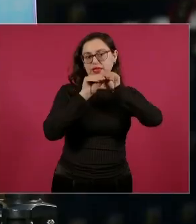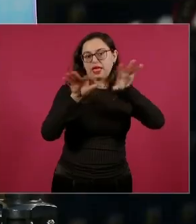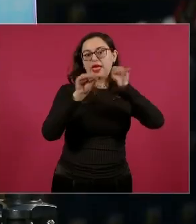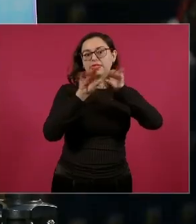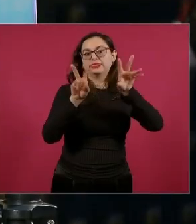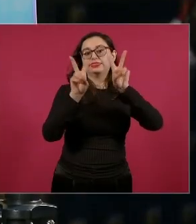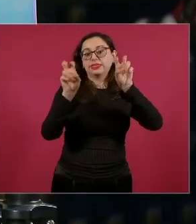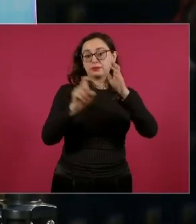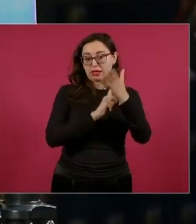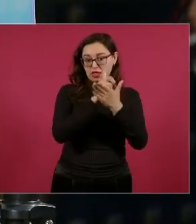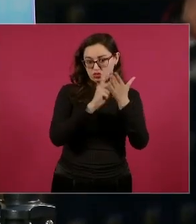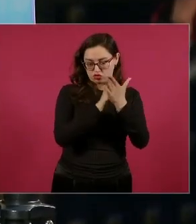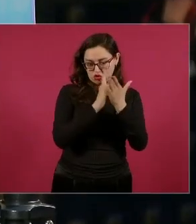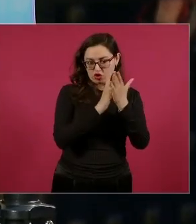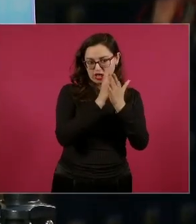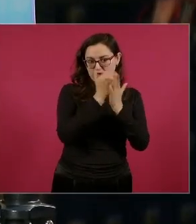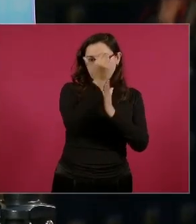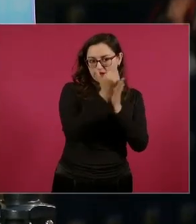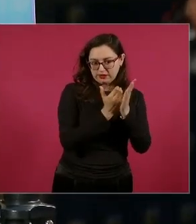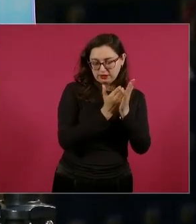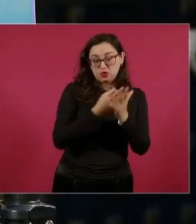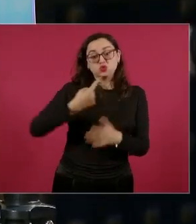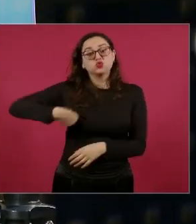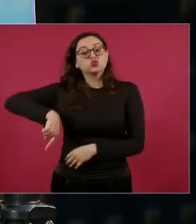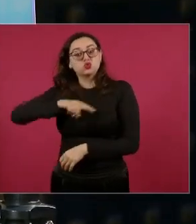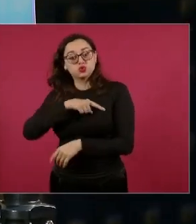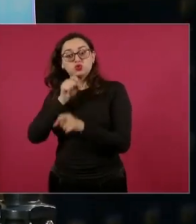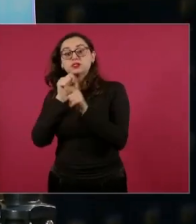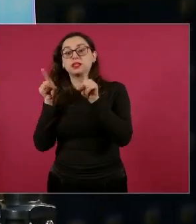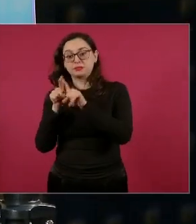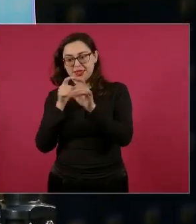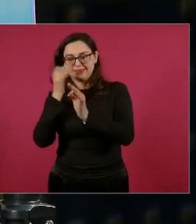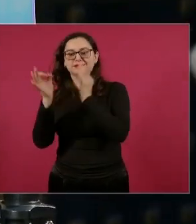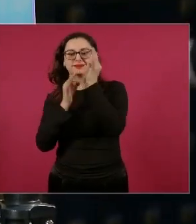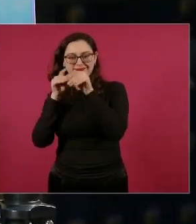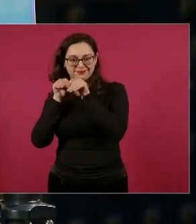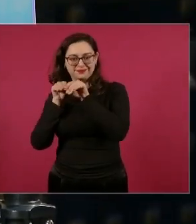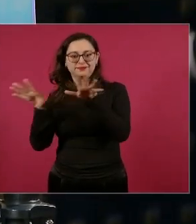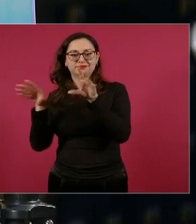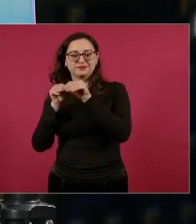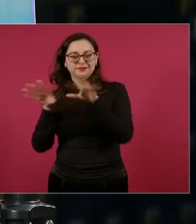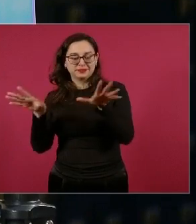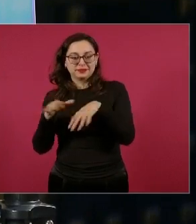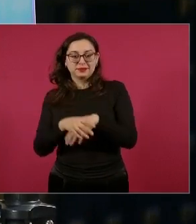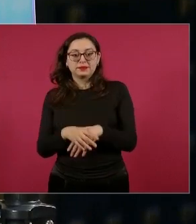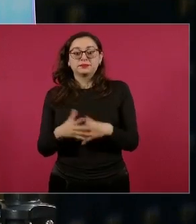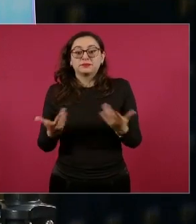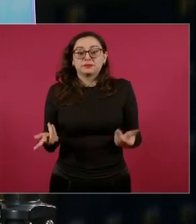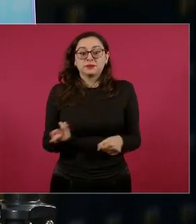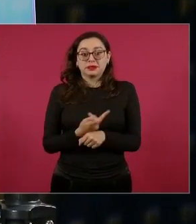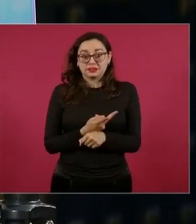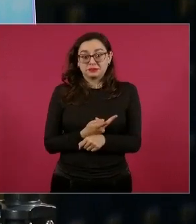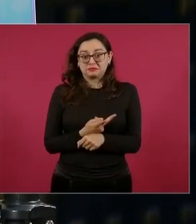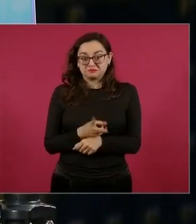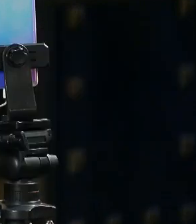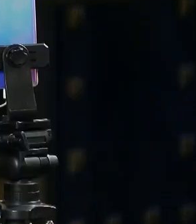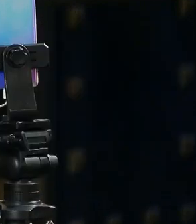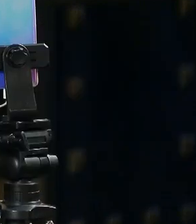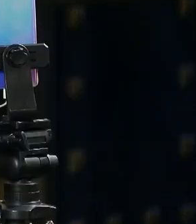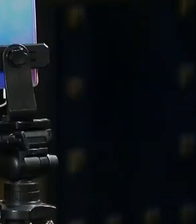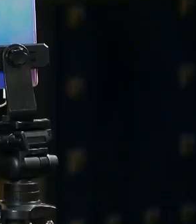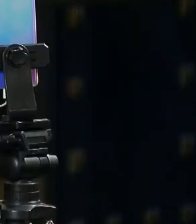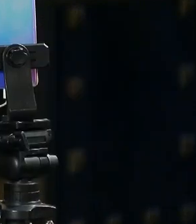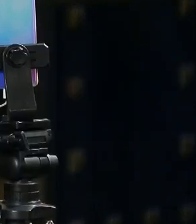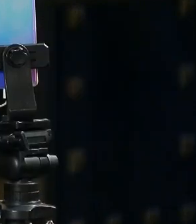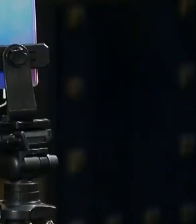y en una encuesta que hicimos alrededor de tres ciertas personas, de trescientas, nos contestaron que han visto efectivamente esta